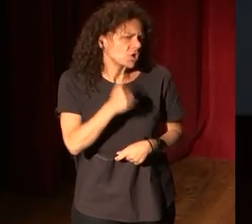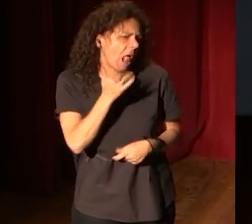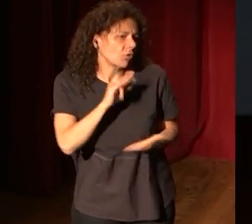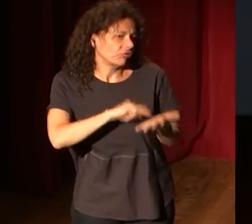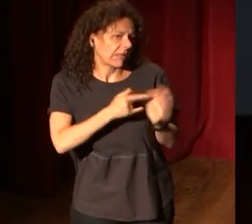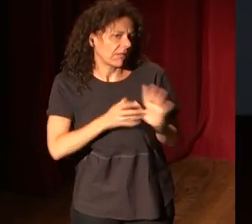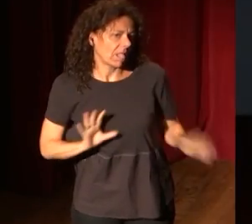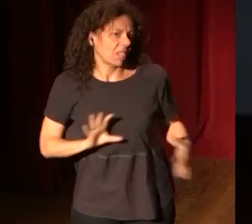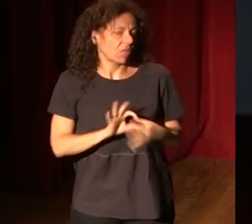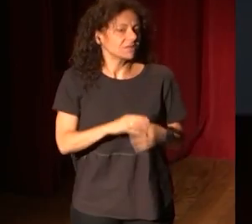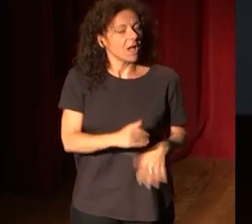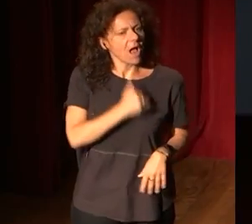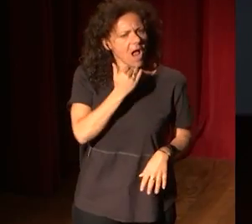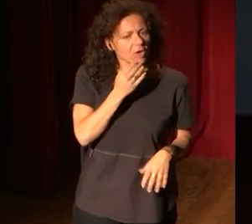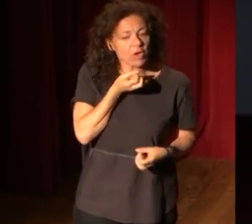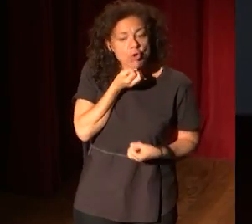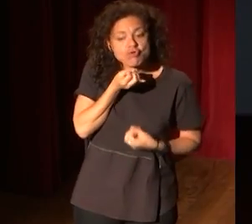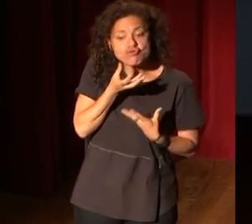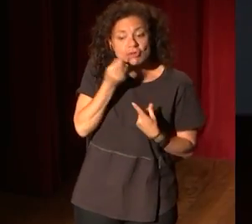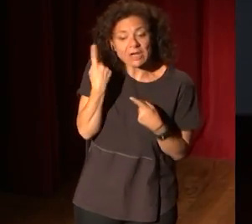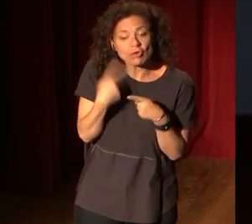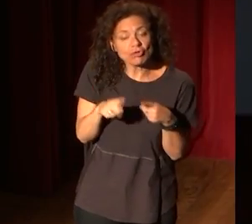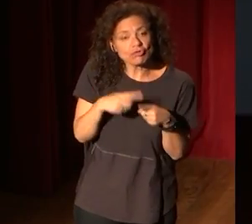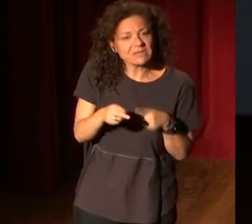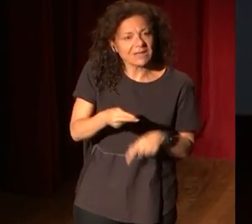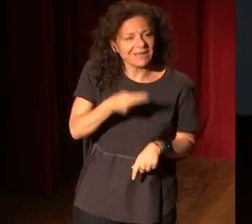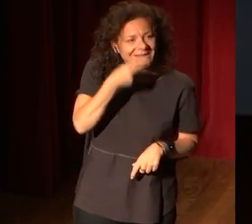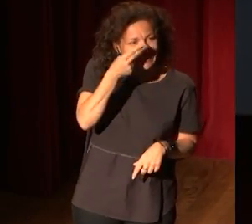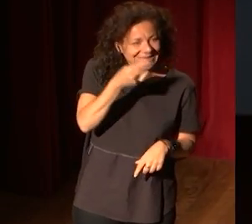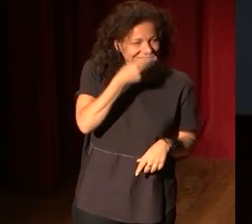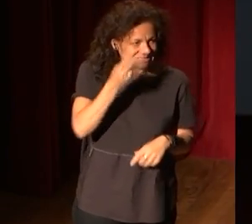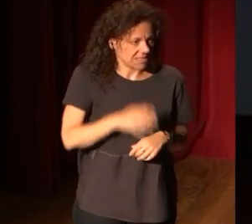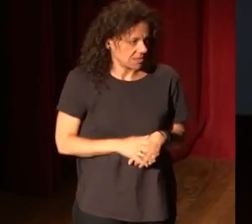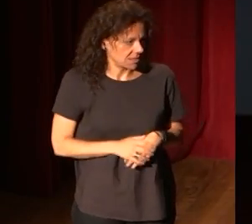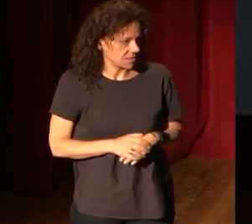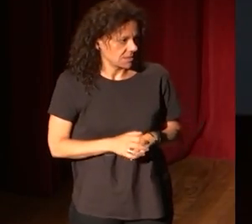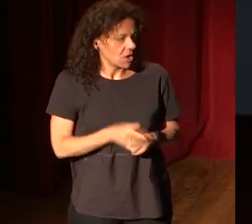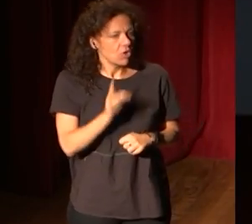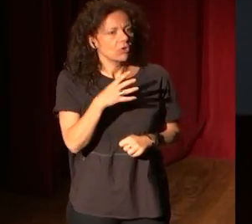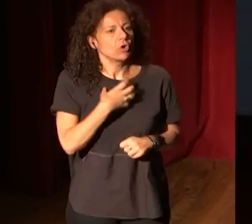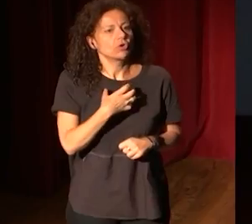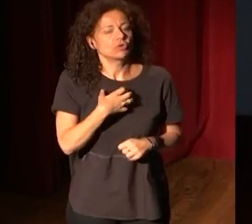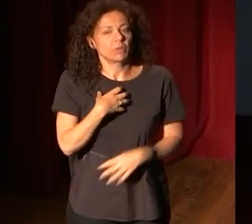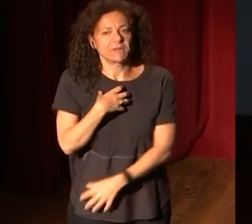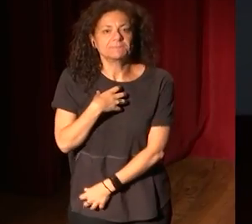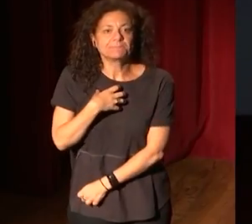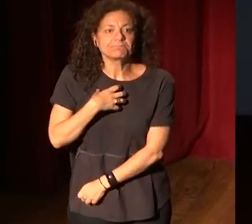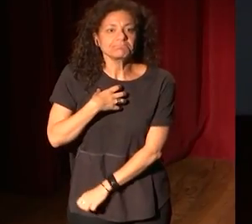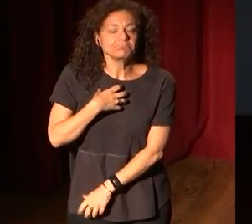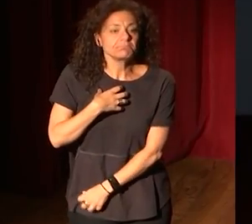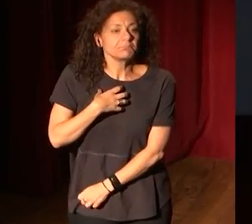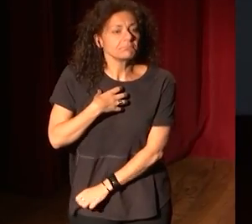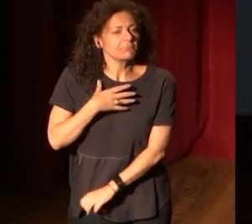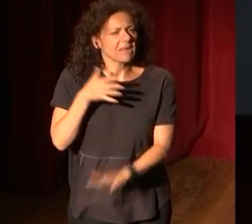tecnología, es una cuestión de contar historias interesantes. no se puede hablar de...